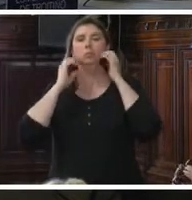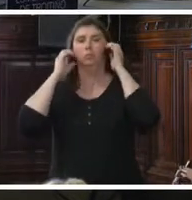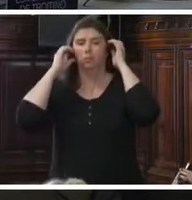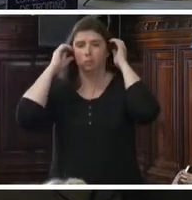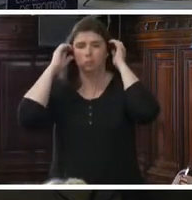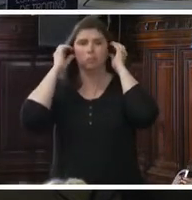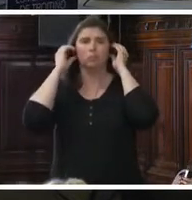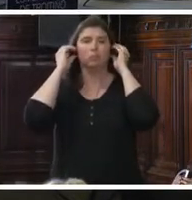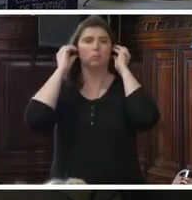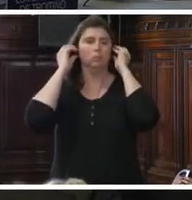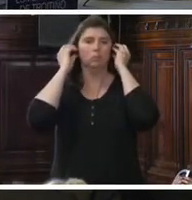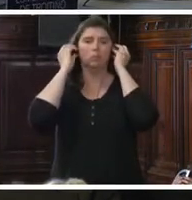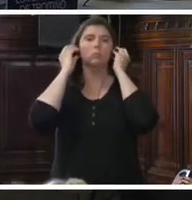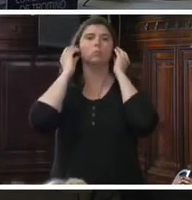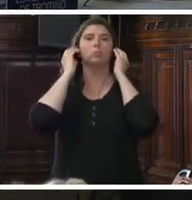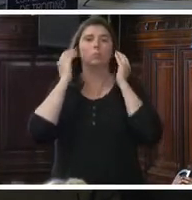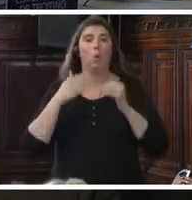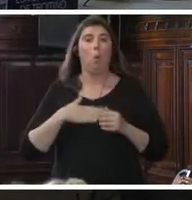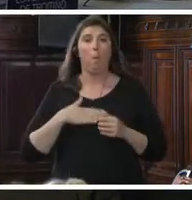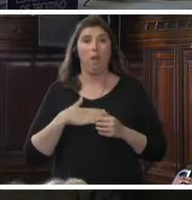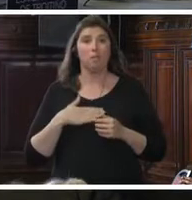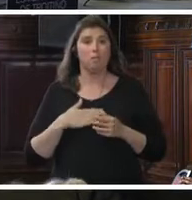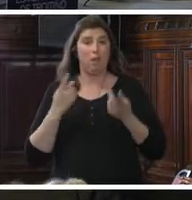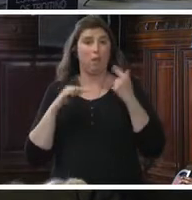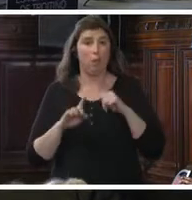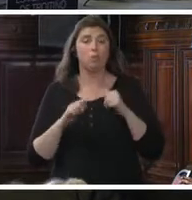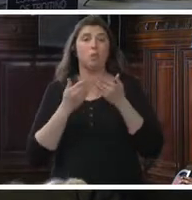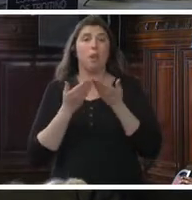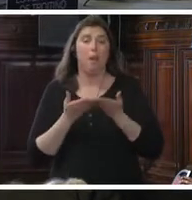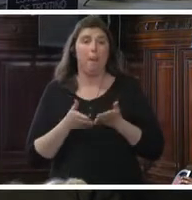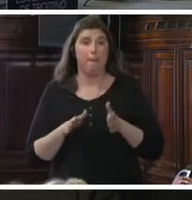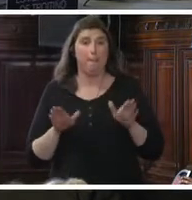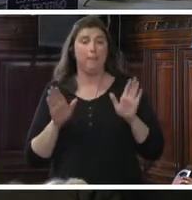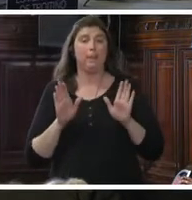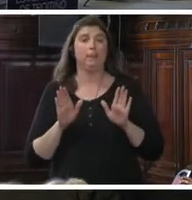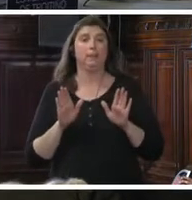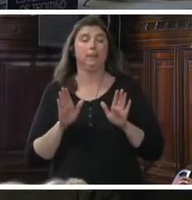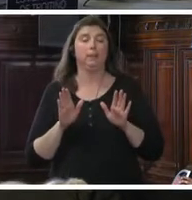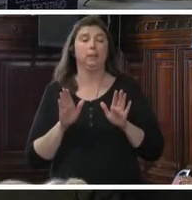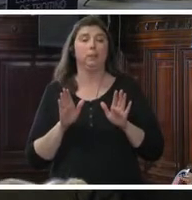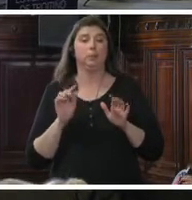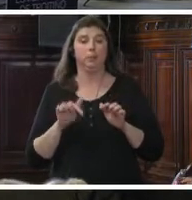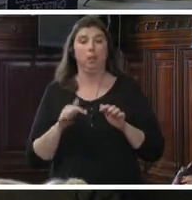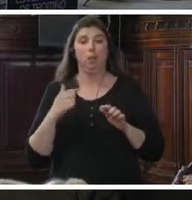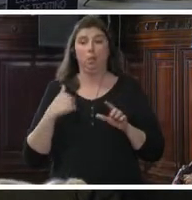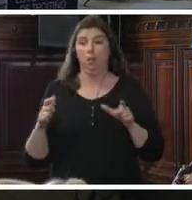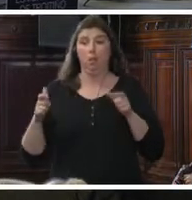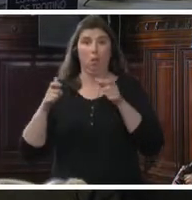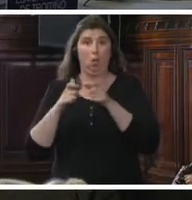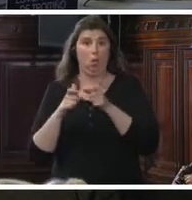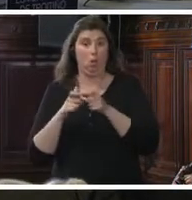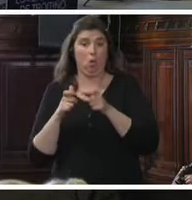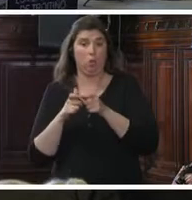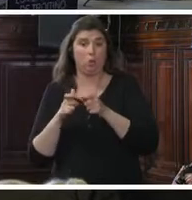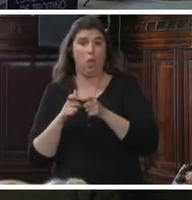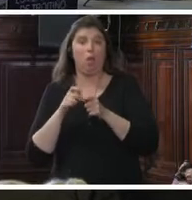Es un placer, entonces, invitar a mi colega comisionada Esmeralda a que